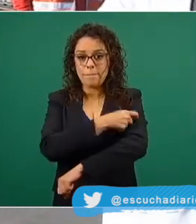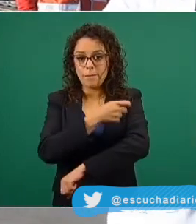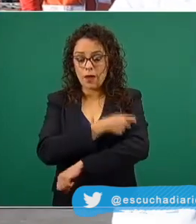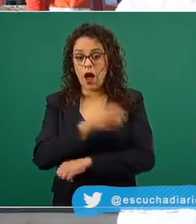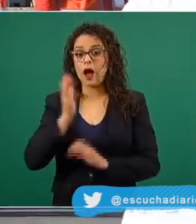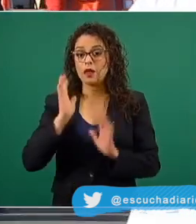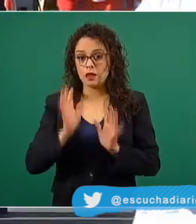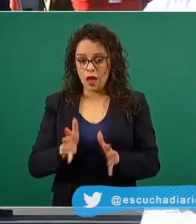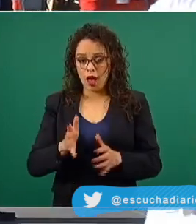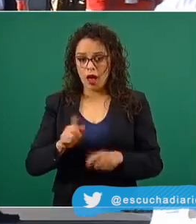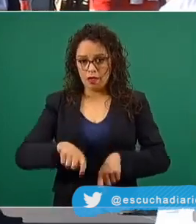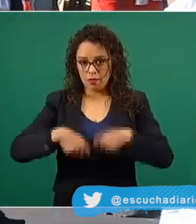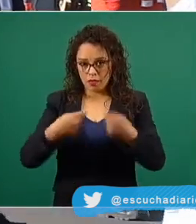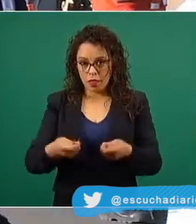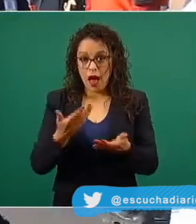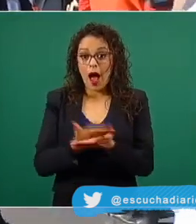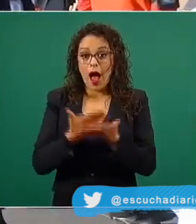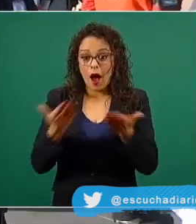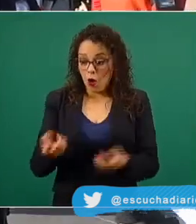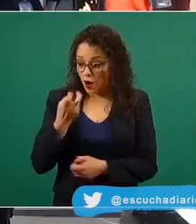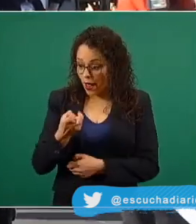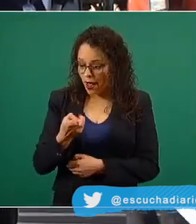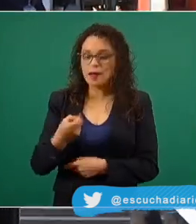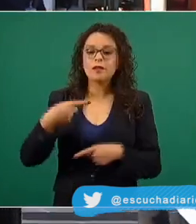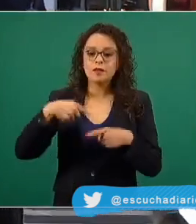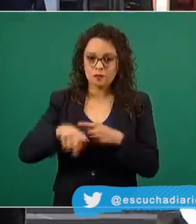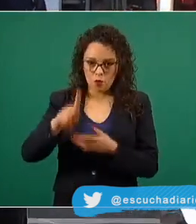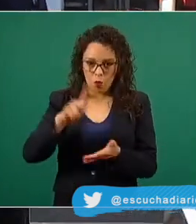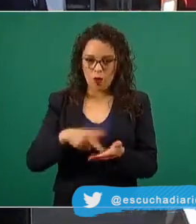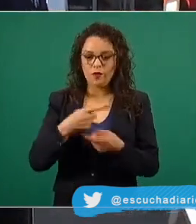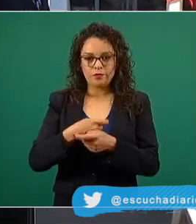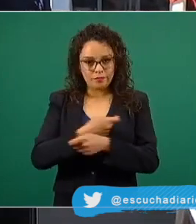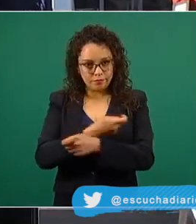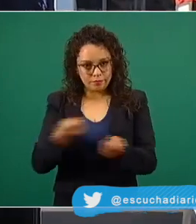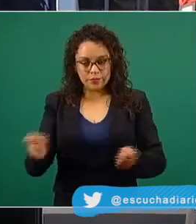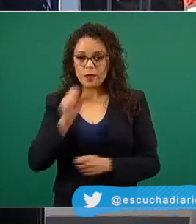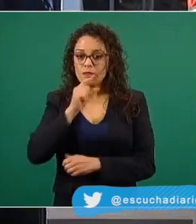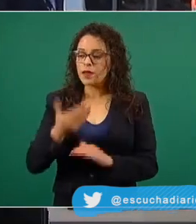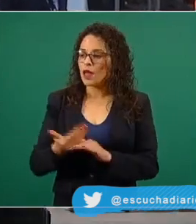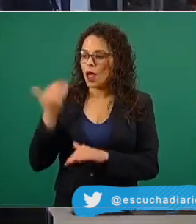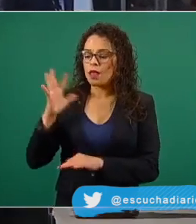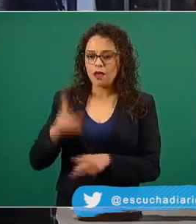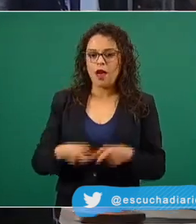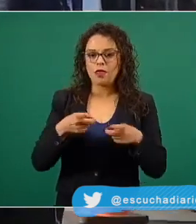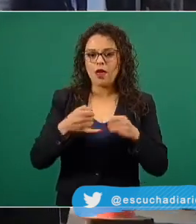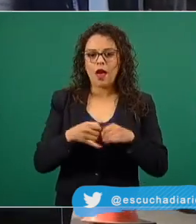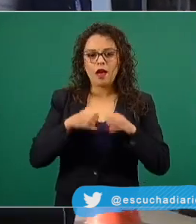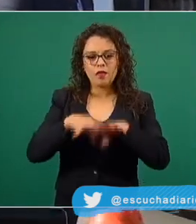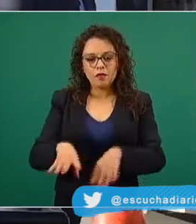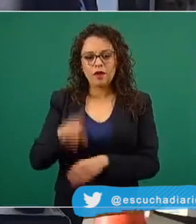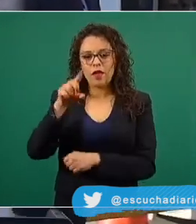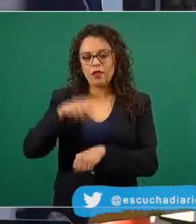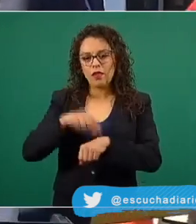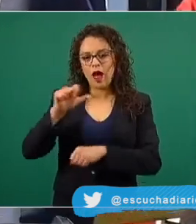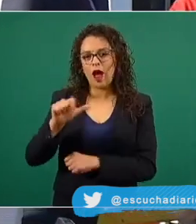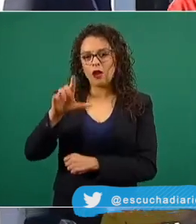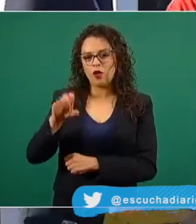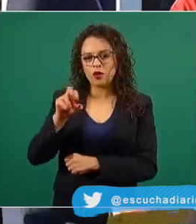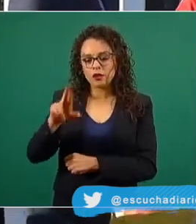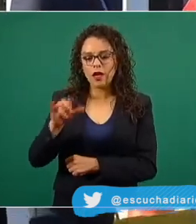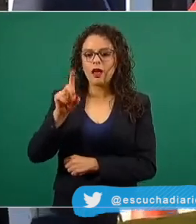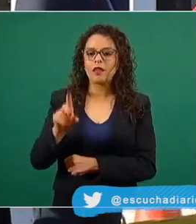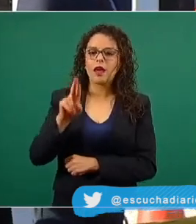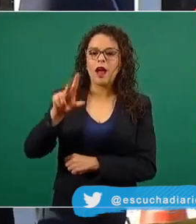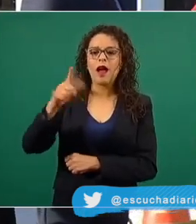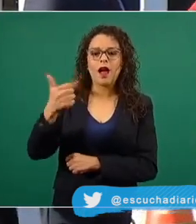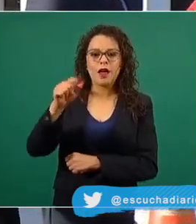Ahora se continuarán con estas y como también lo ha estado informando el doctor Alcocer, el doctor López-Gatell, a